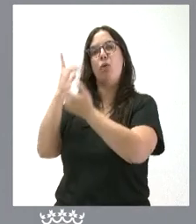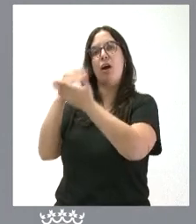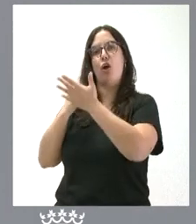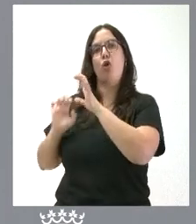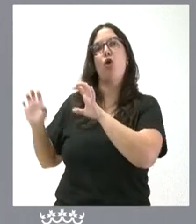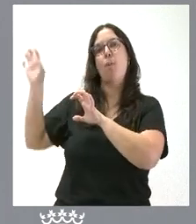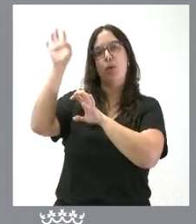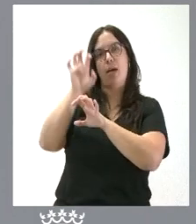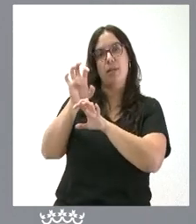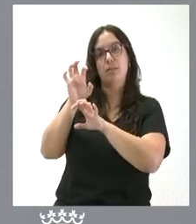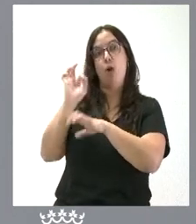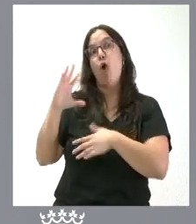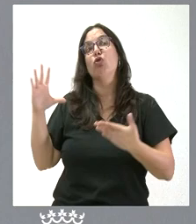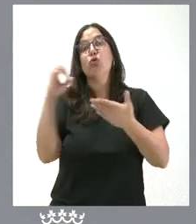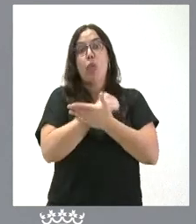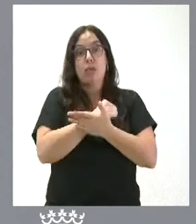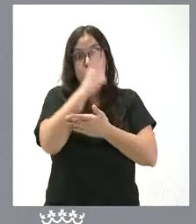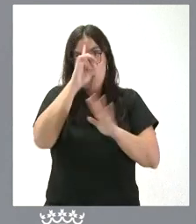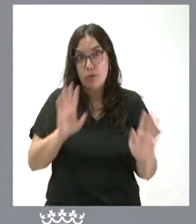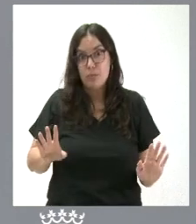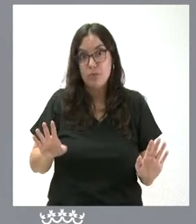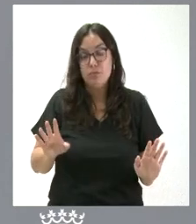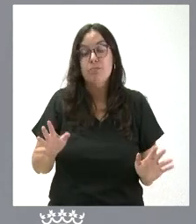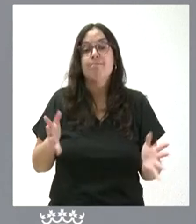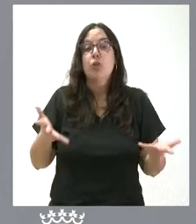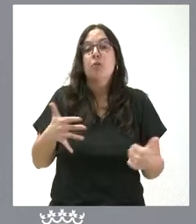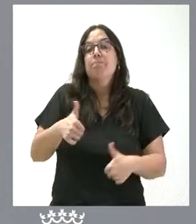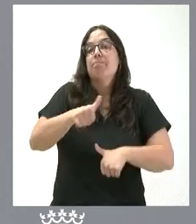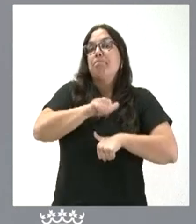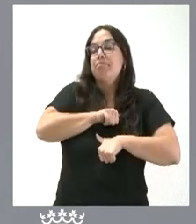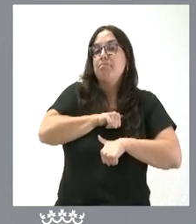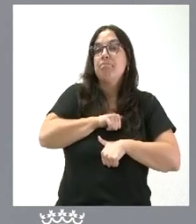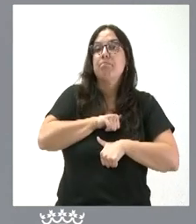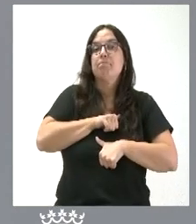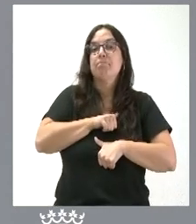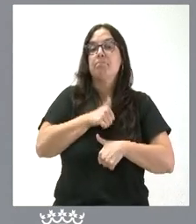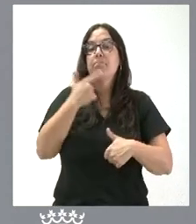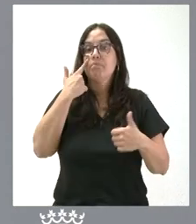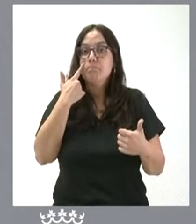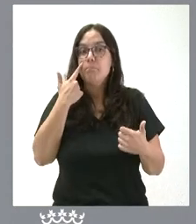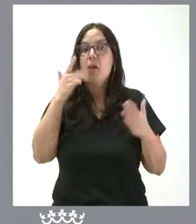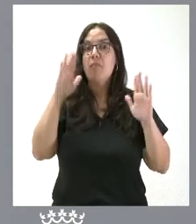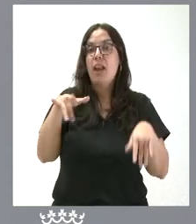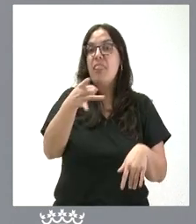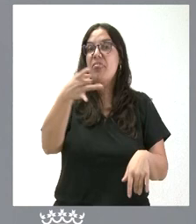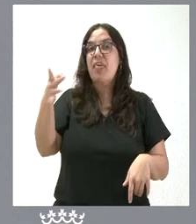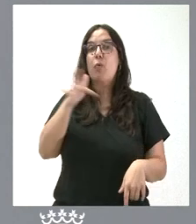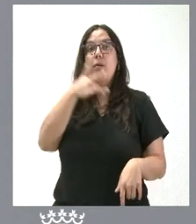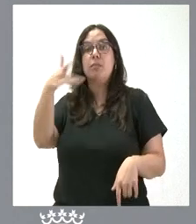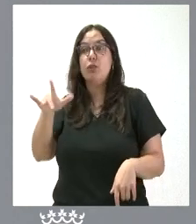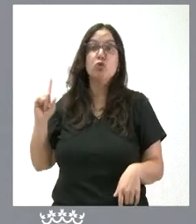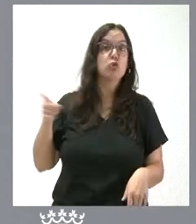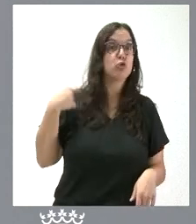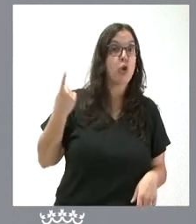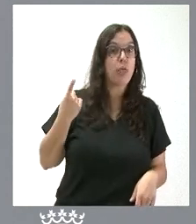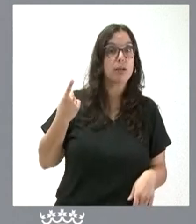o de todas y, por tanto, a la espera de saber si hay una condonación de deuda para todas las